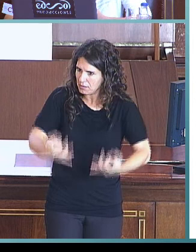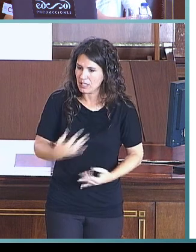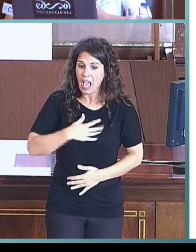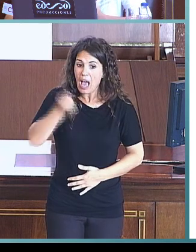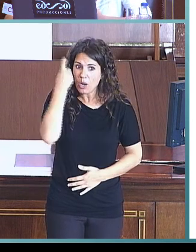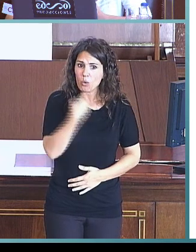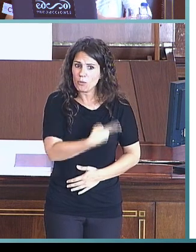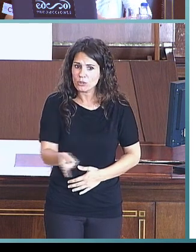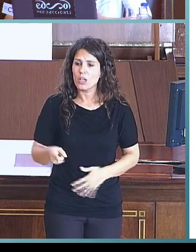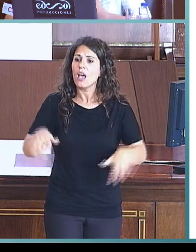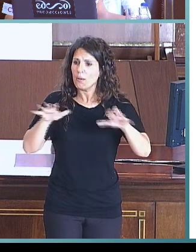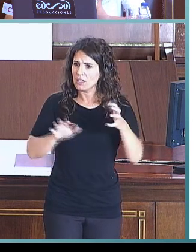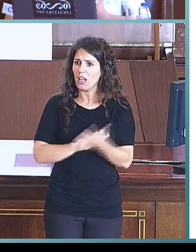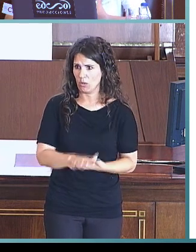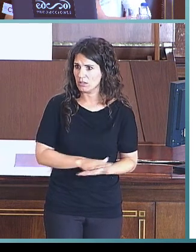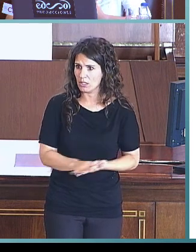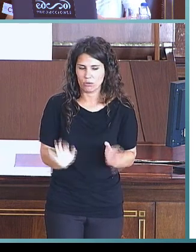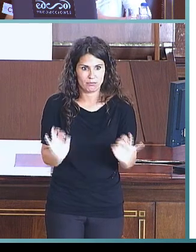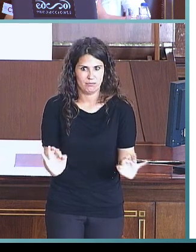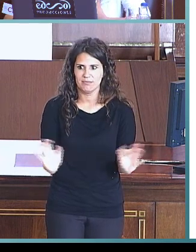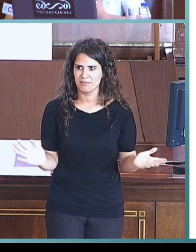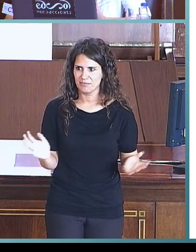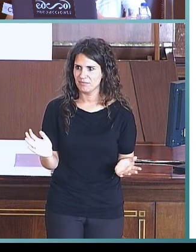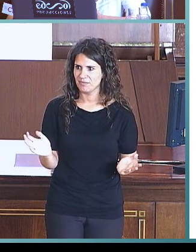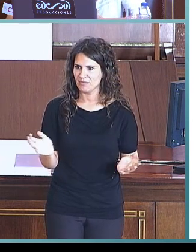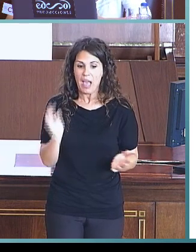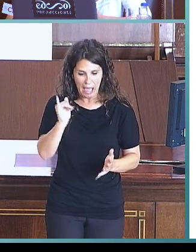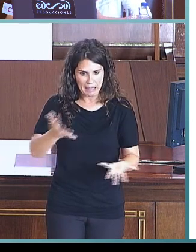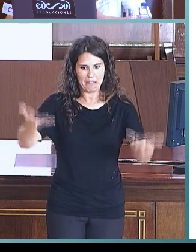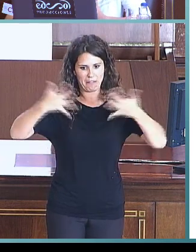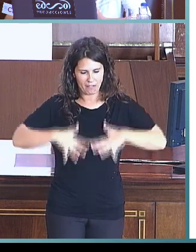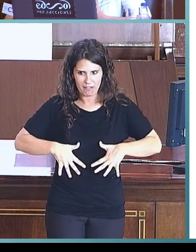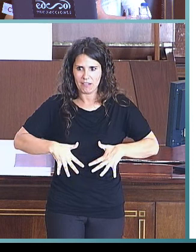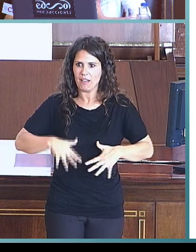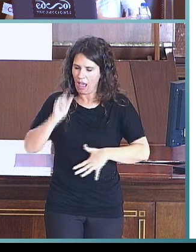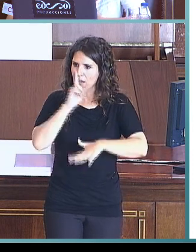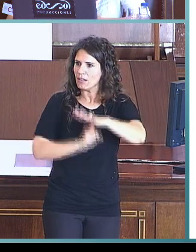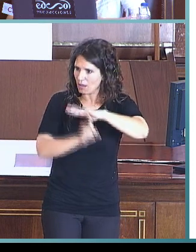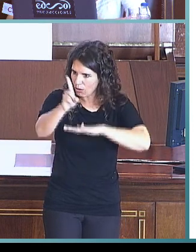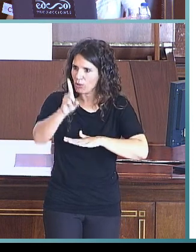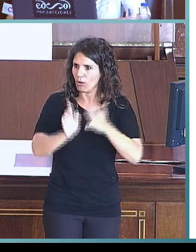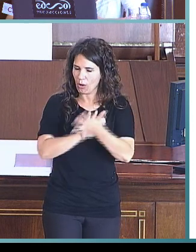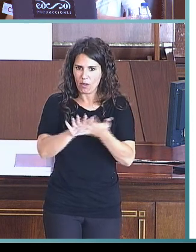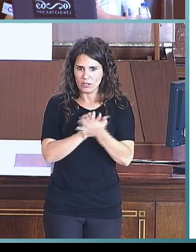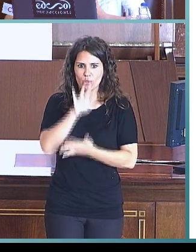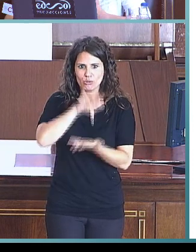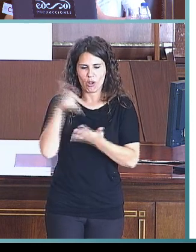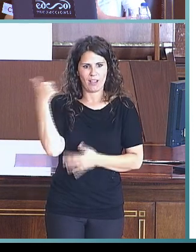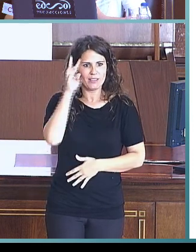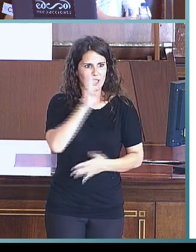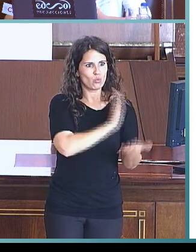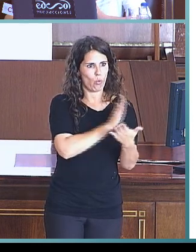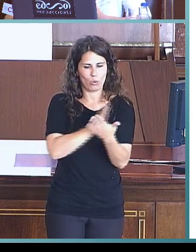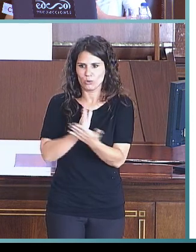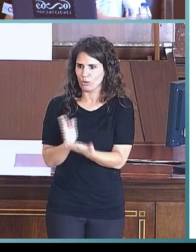aprenden lengua de signos, que hay un desarrollo, que hay una adquisición de la lengua de signos a lo largo de estos tres cursos y